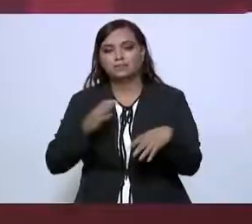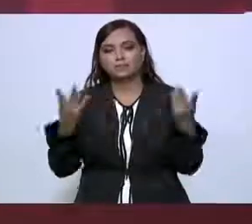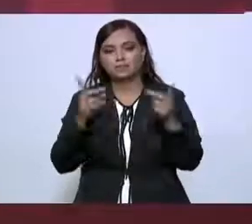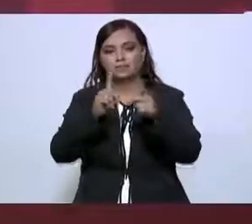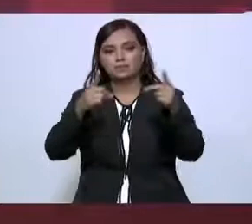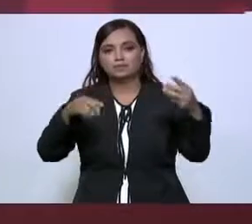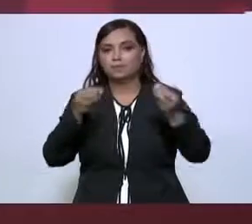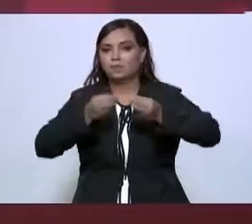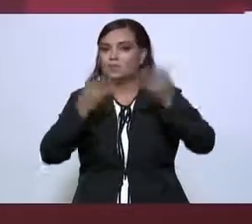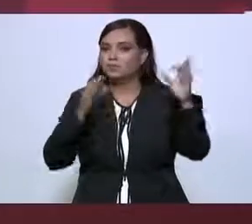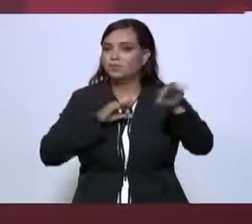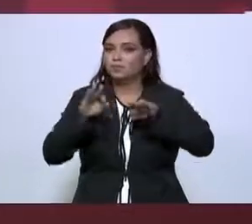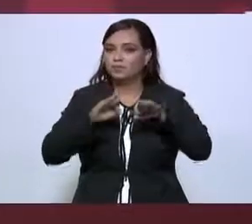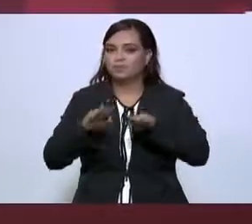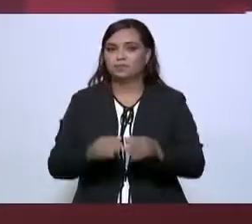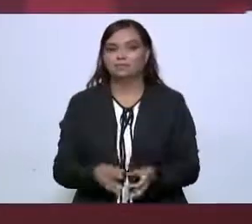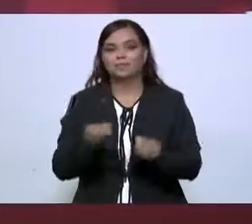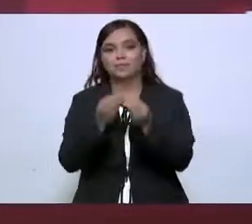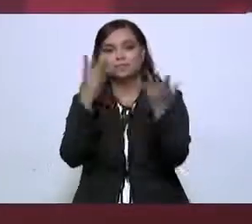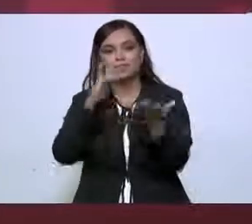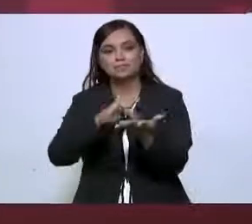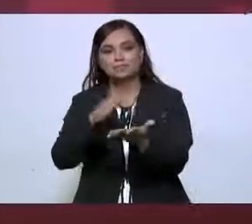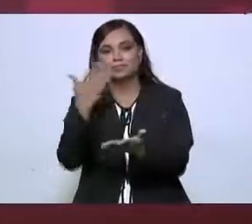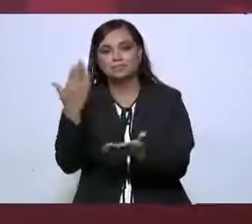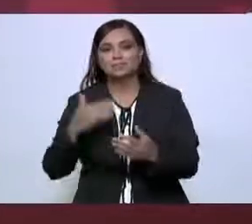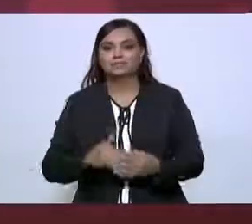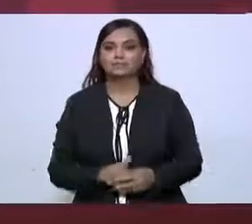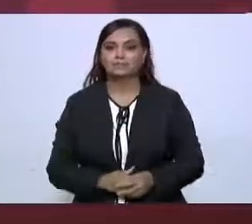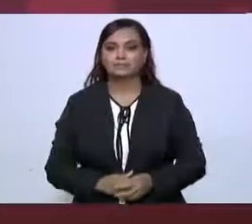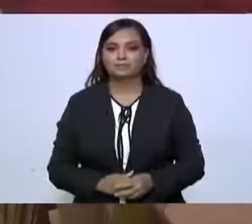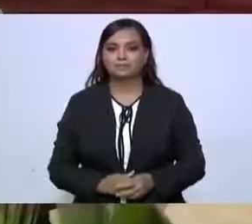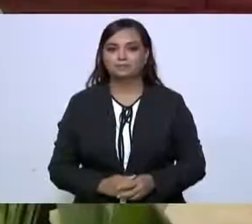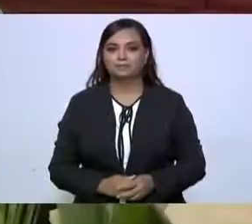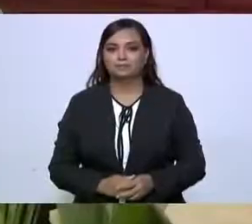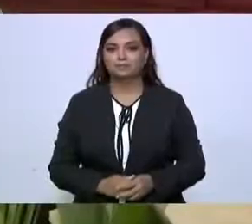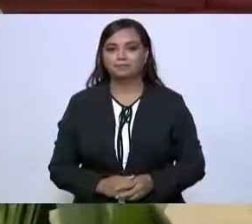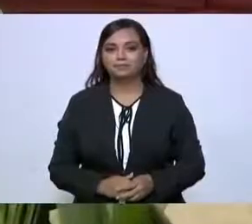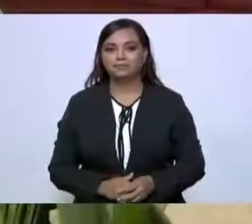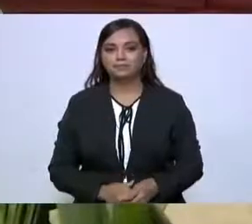muchas fuentes de trabajo. Muchas gracias. Gracias.